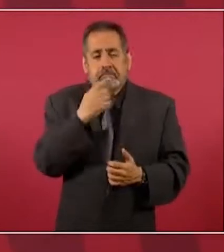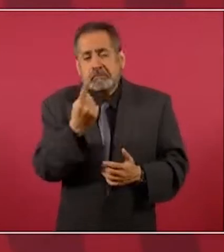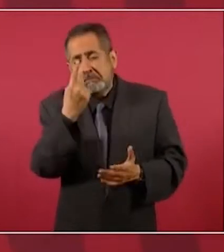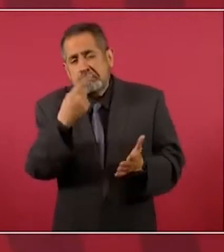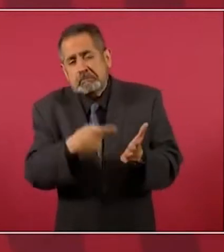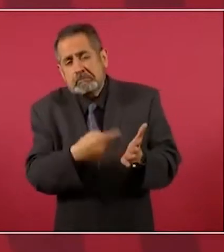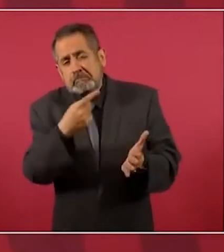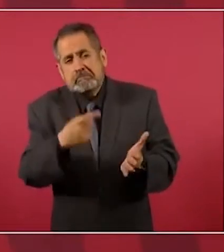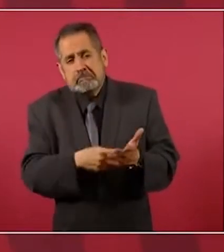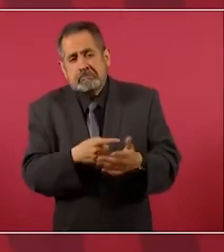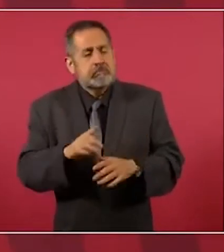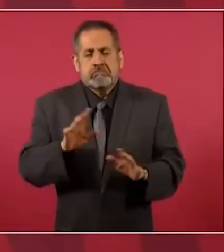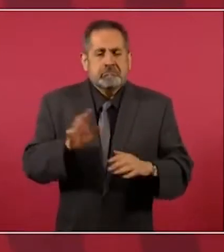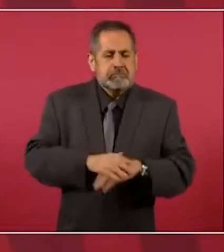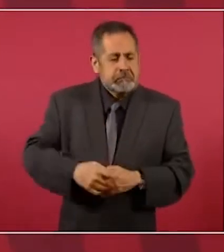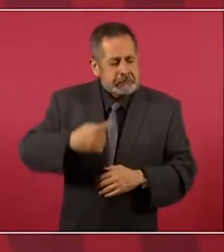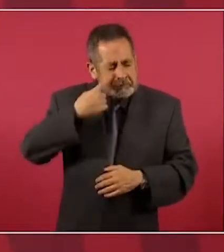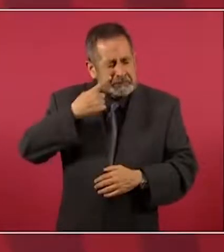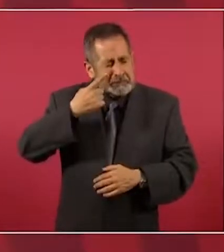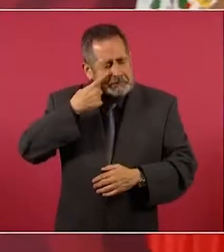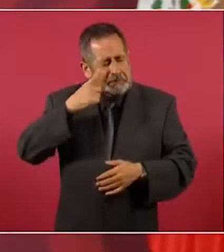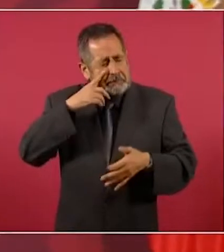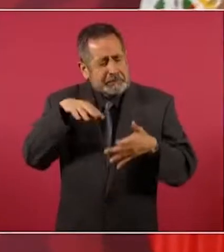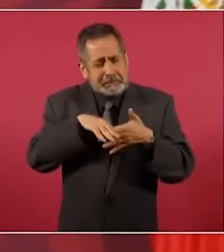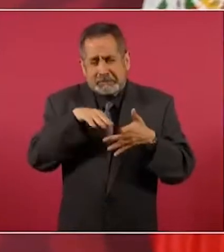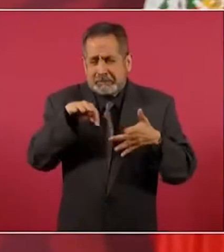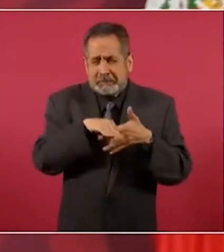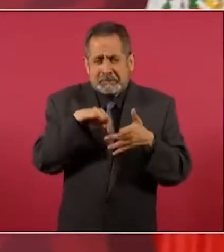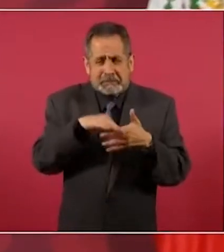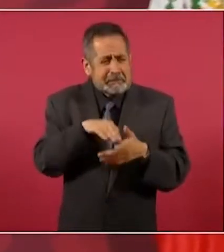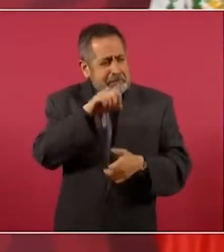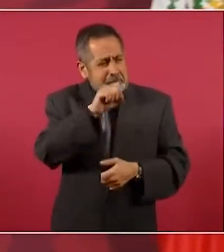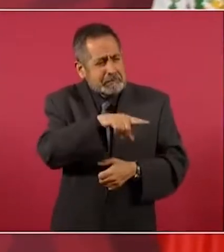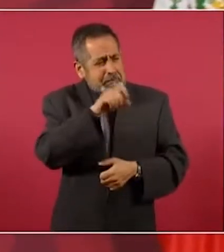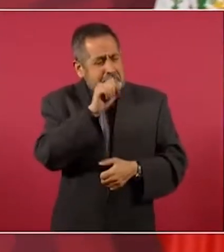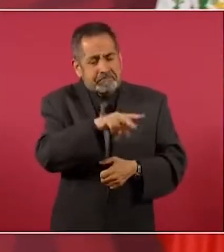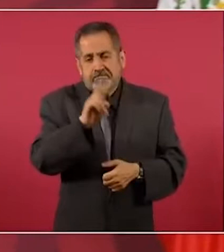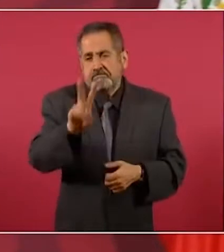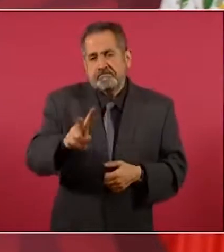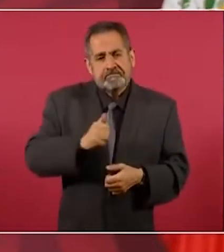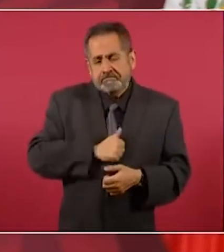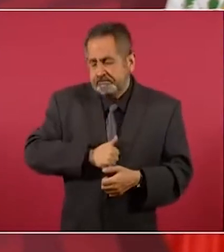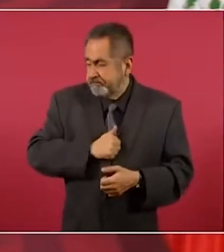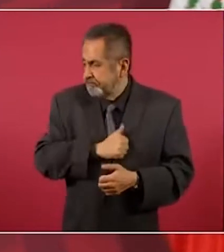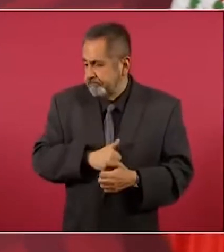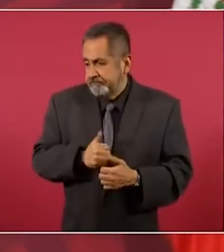Estamos hablando de un país, desgraciadamente,